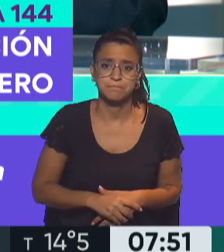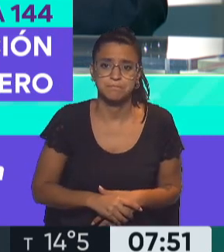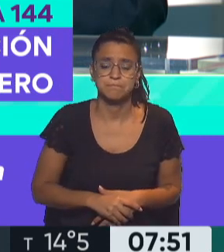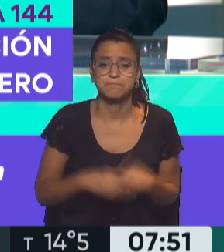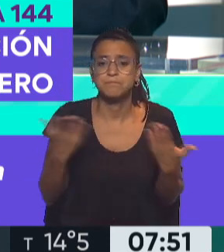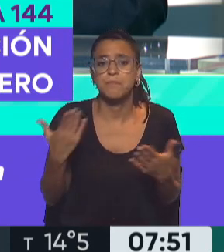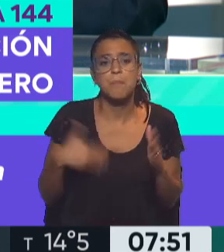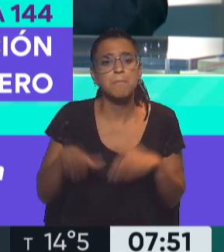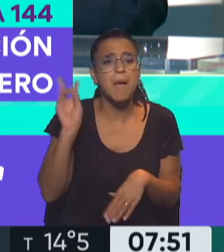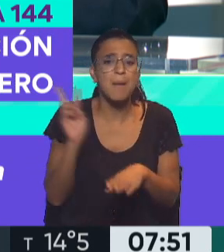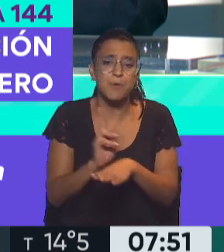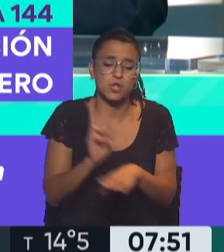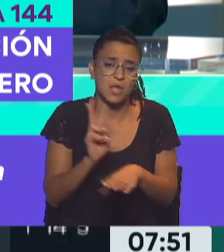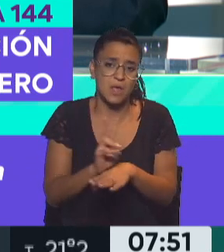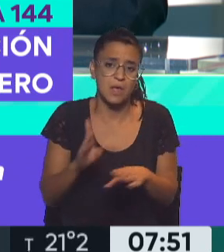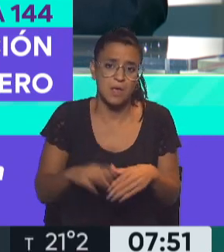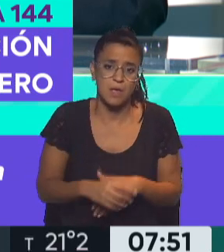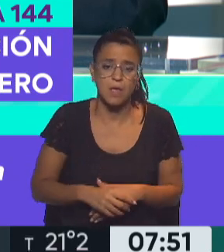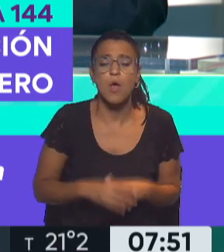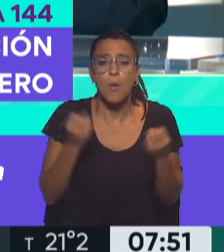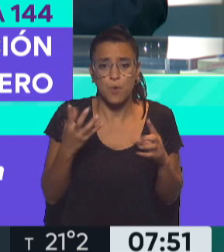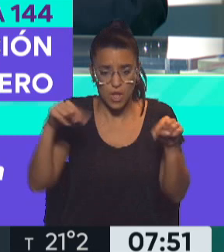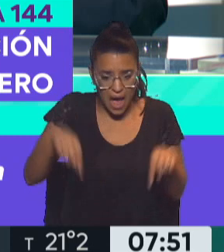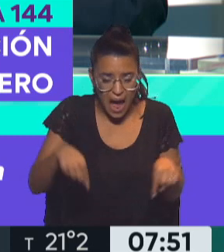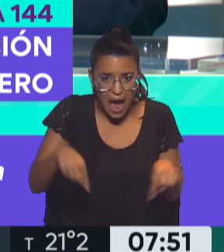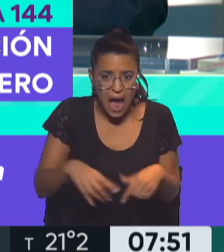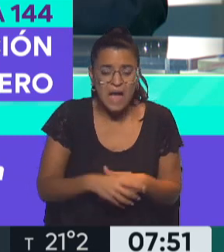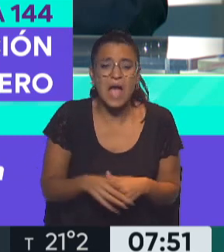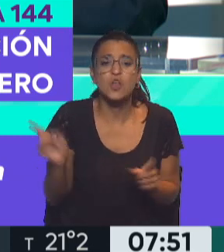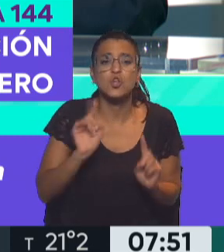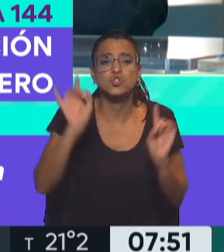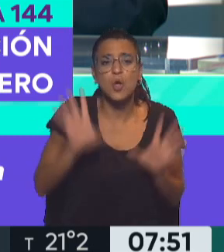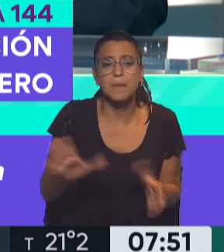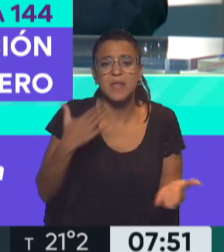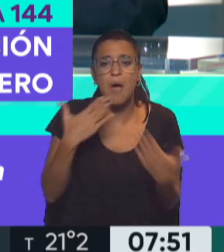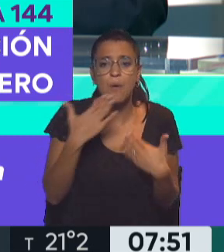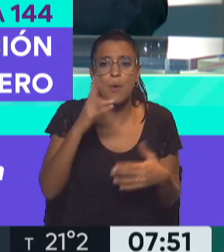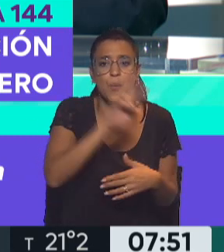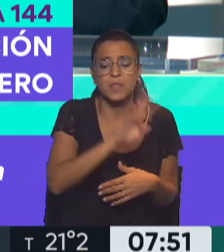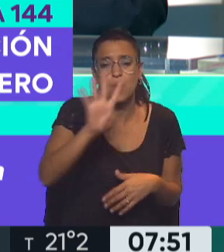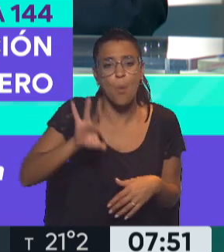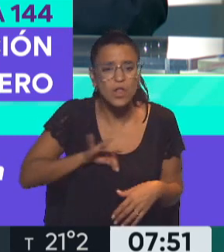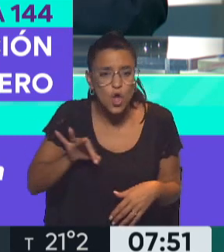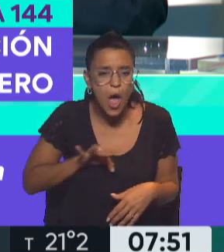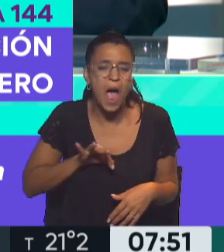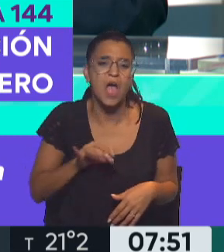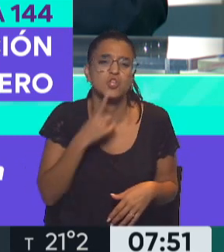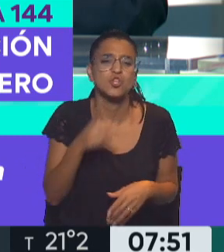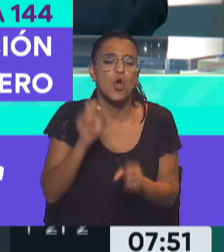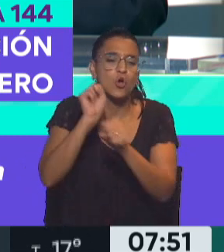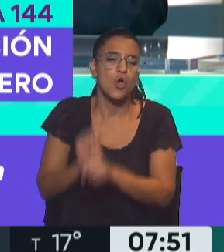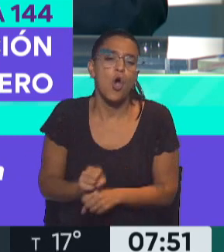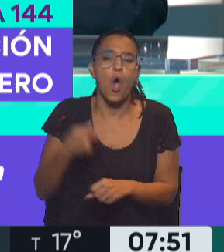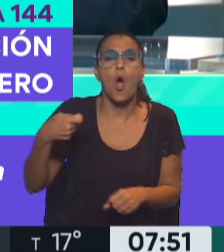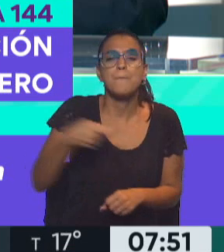Estaría mucho más protegida. Porque acá no solamente estamos hablando de 24 años que le dieron como homicidio